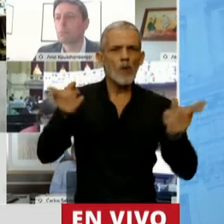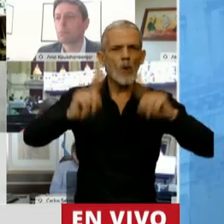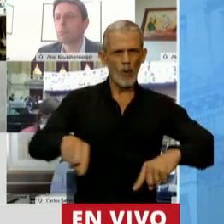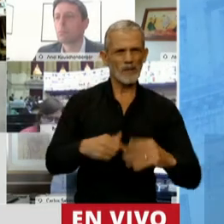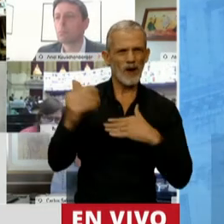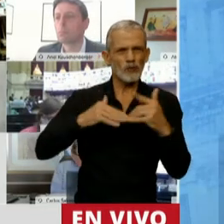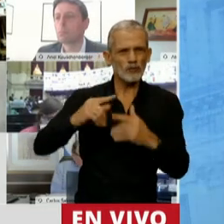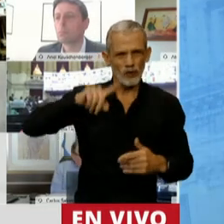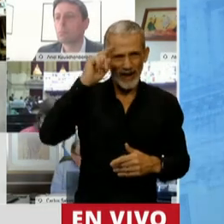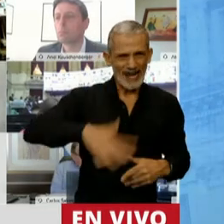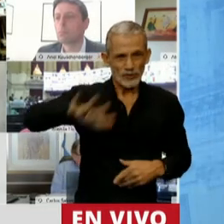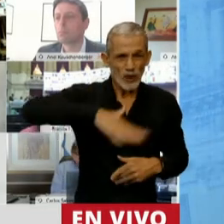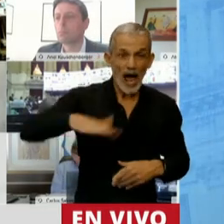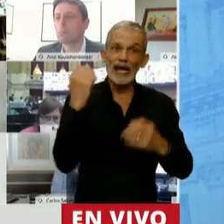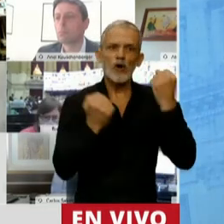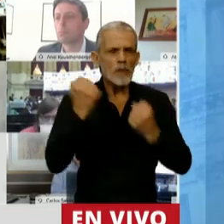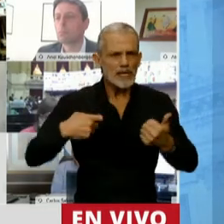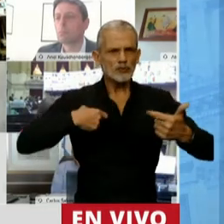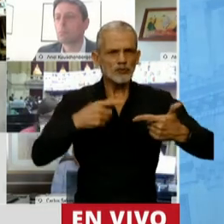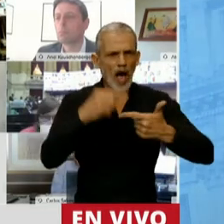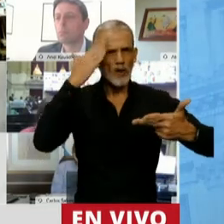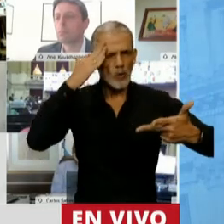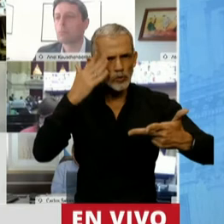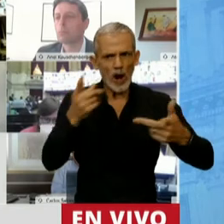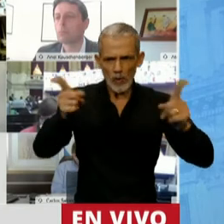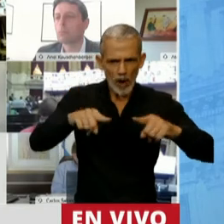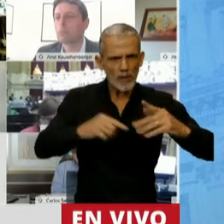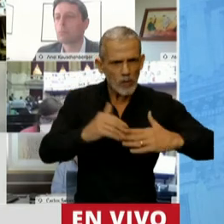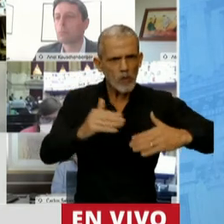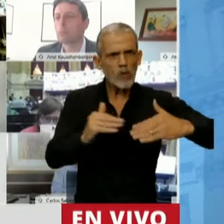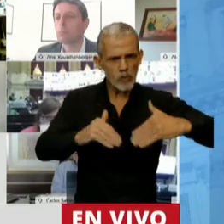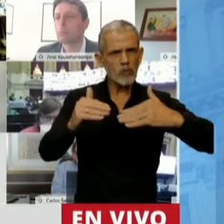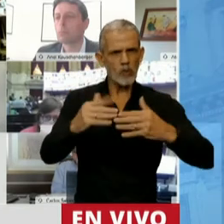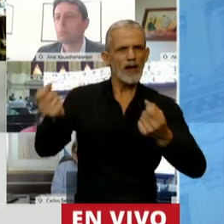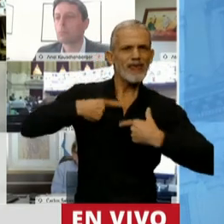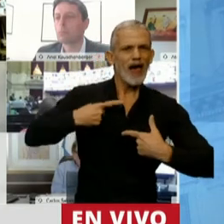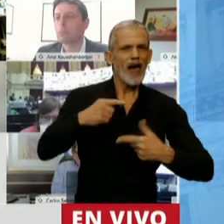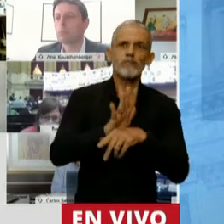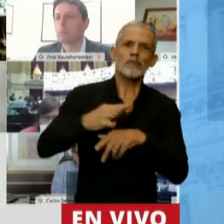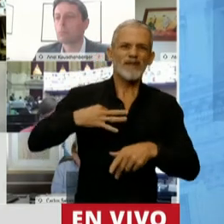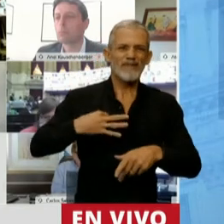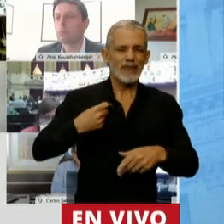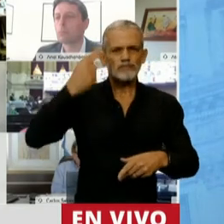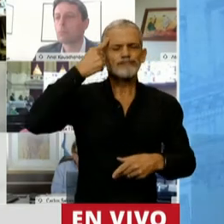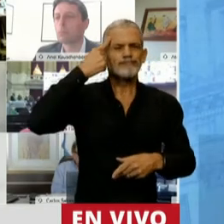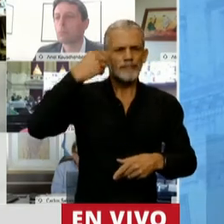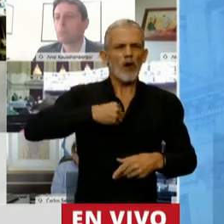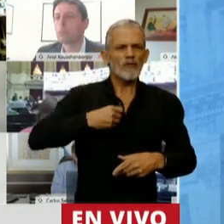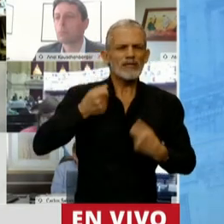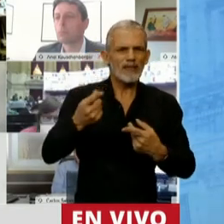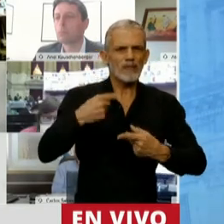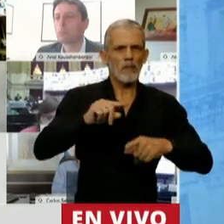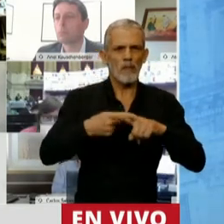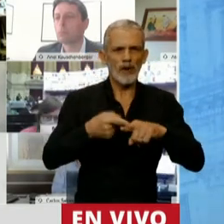términos económicos, sociales, culturales. Pero hay algo, señor presidente, que nos devolvió la vida que es volver a creer en la política como herramienta de